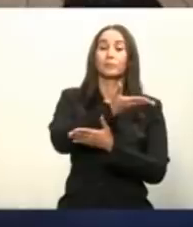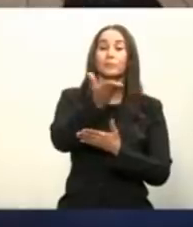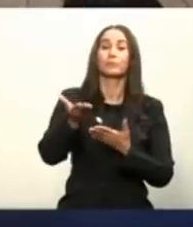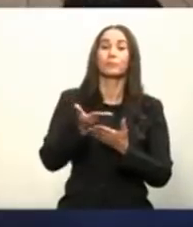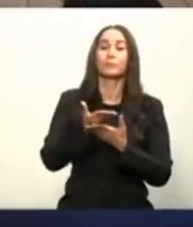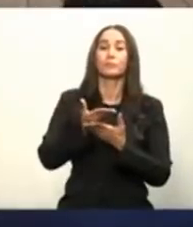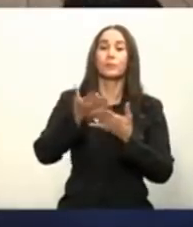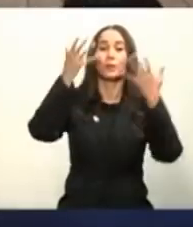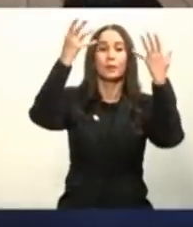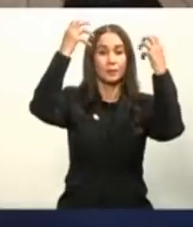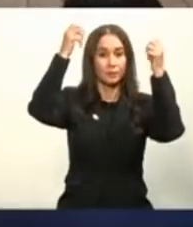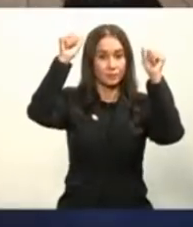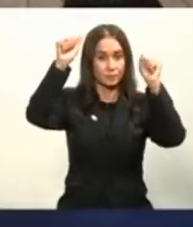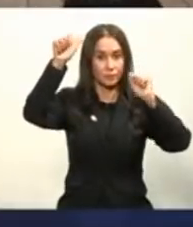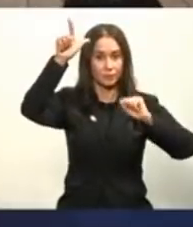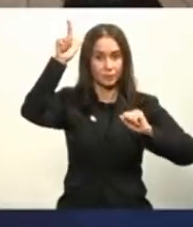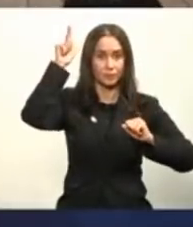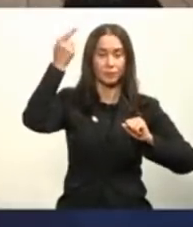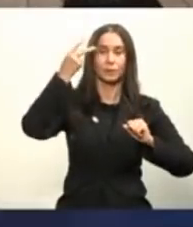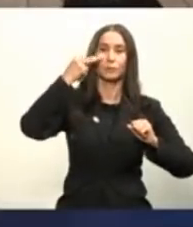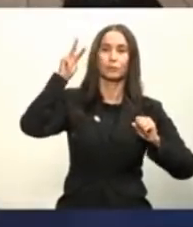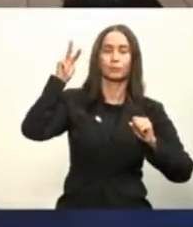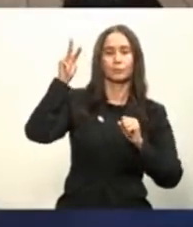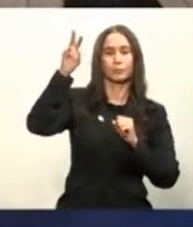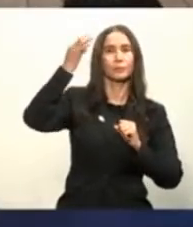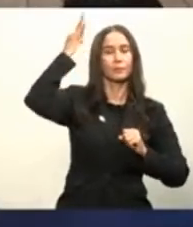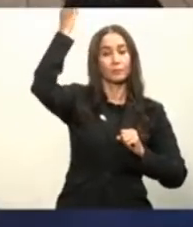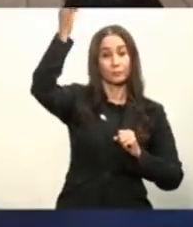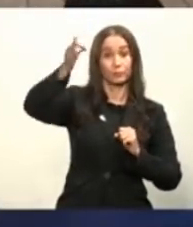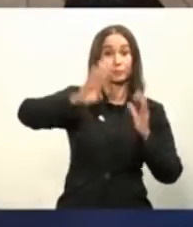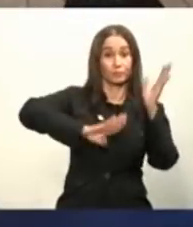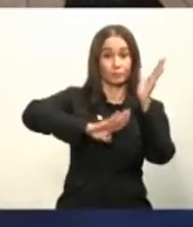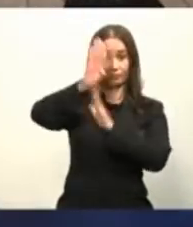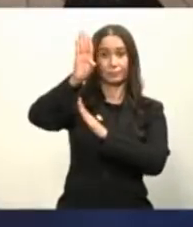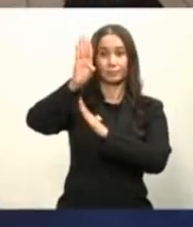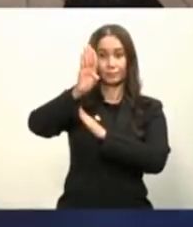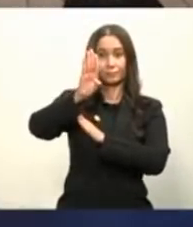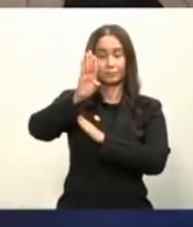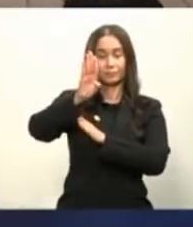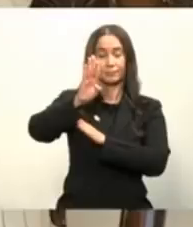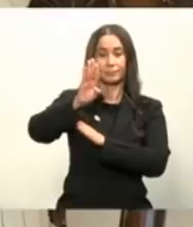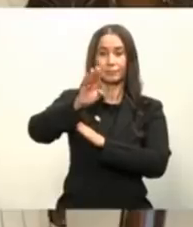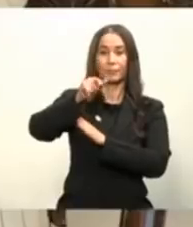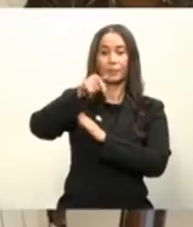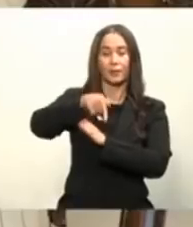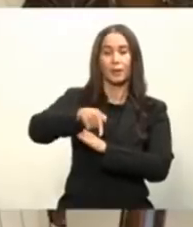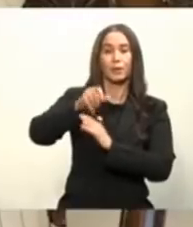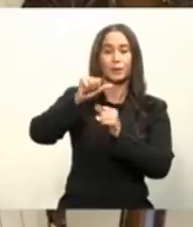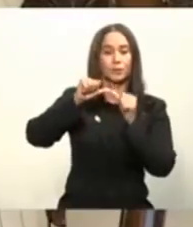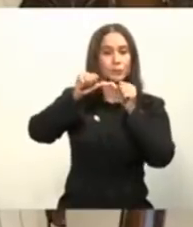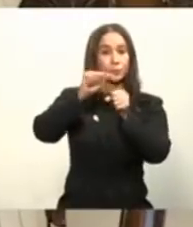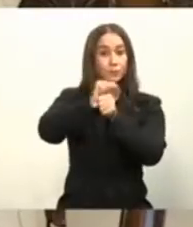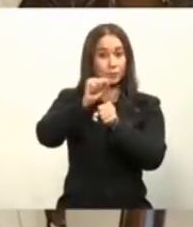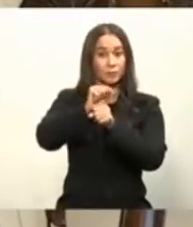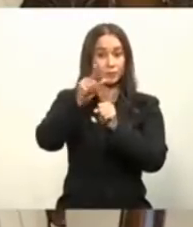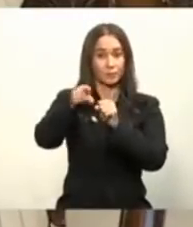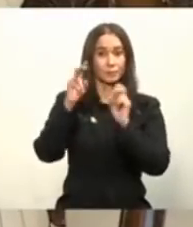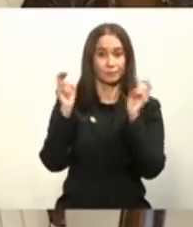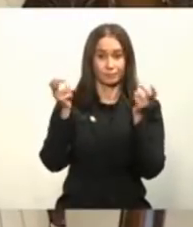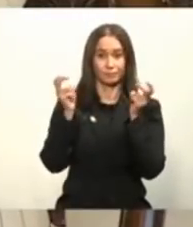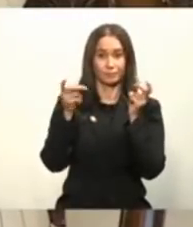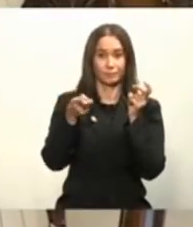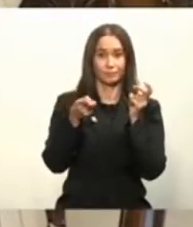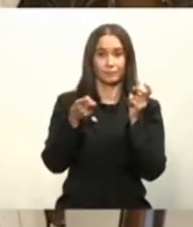que el Presidente Abinader con su visión de futuro y de desarrollo precisamente ha ido trabajando en ese tema